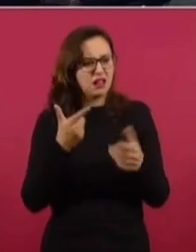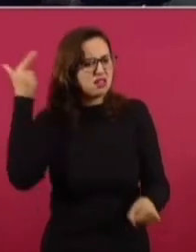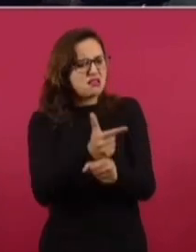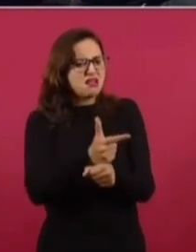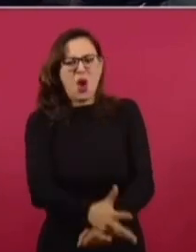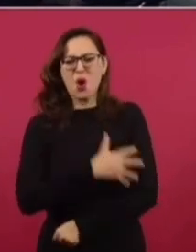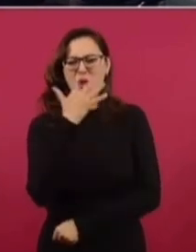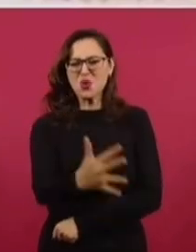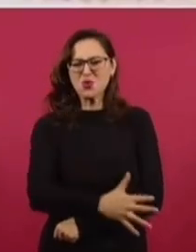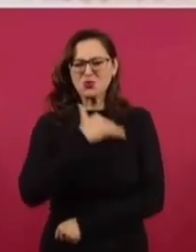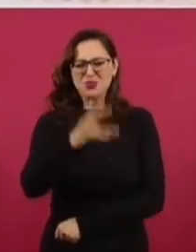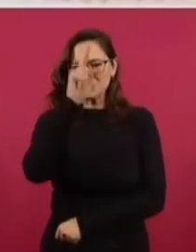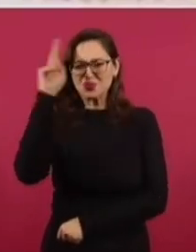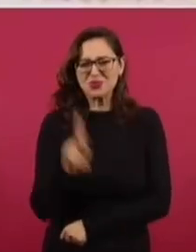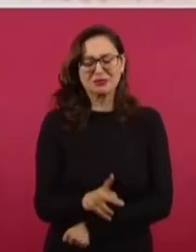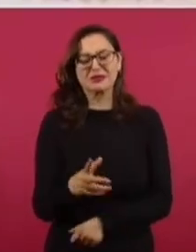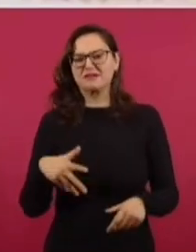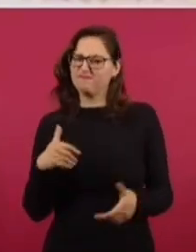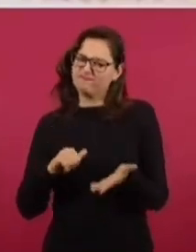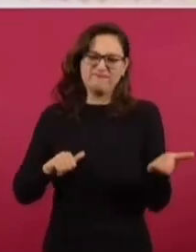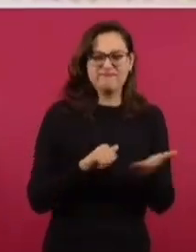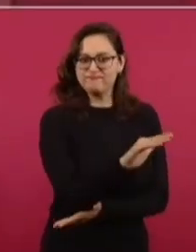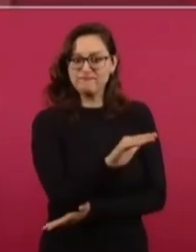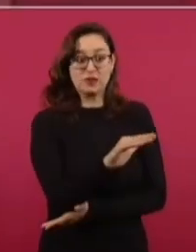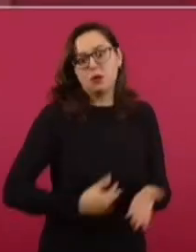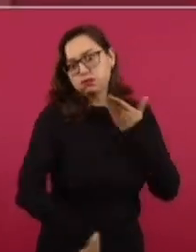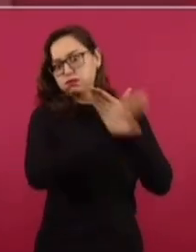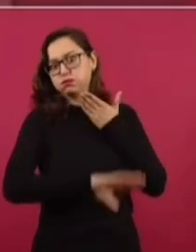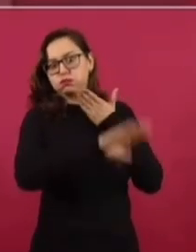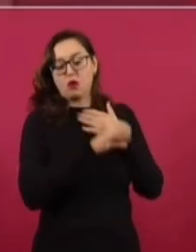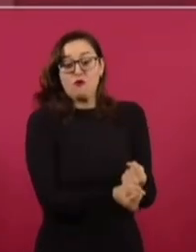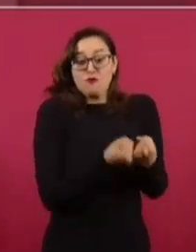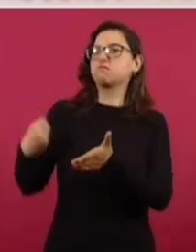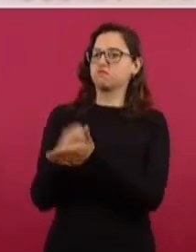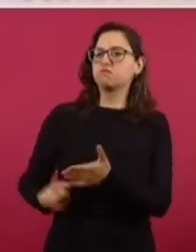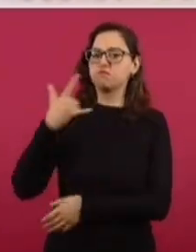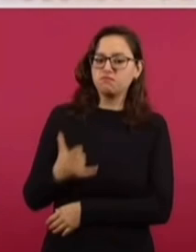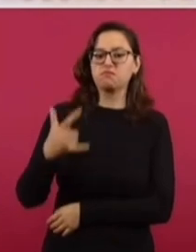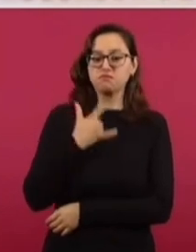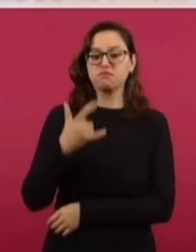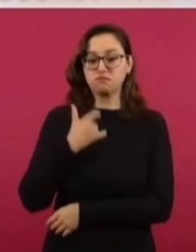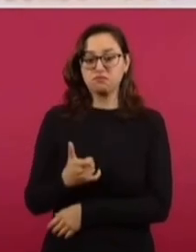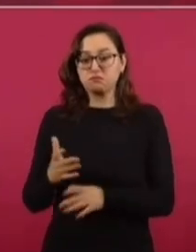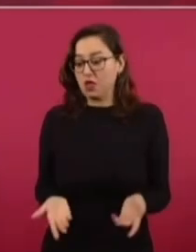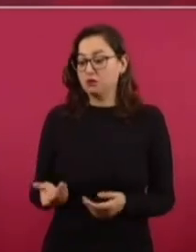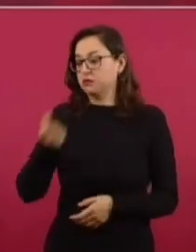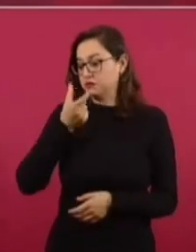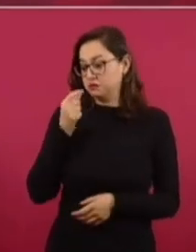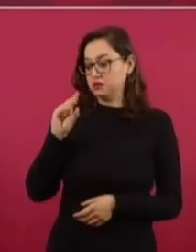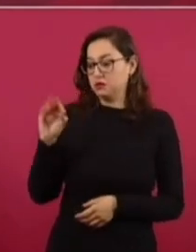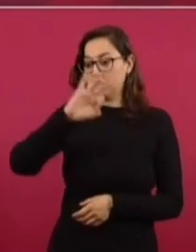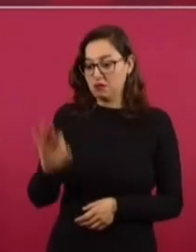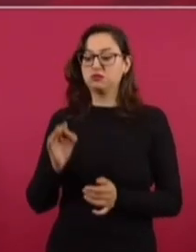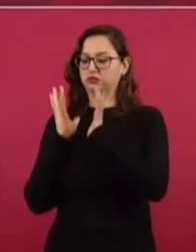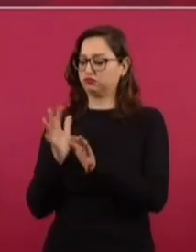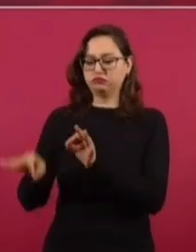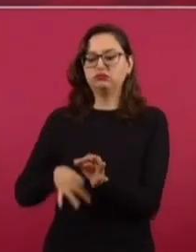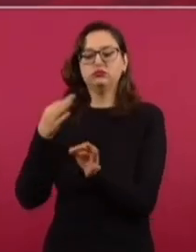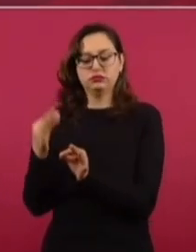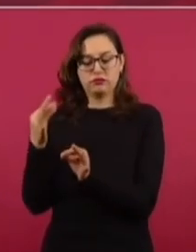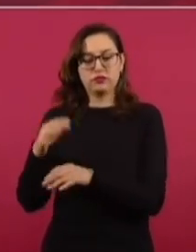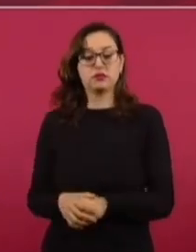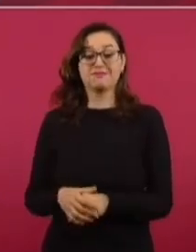medicamentos. Por eso se nos lanzaron muy fuertes. Pero ya estamos a punto de resolverlo. Entonces, ya tenemos ese compromiso muy claro.